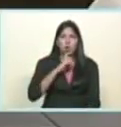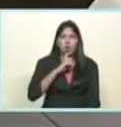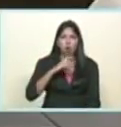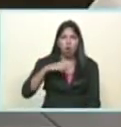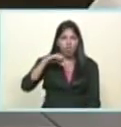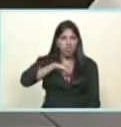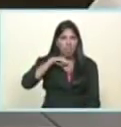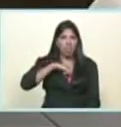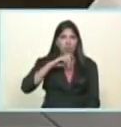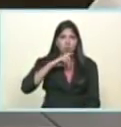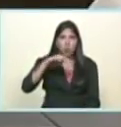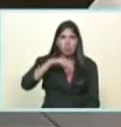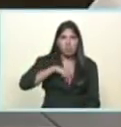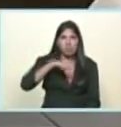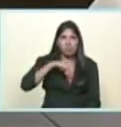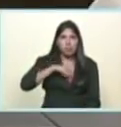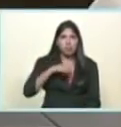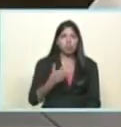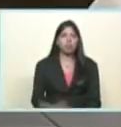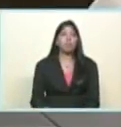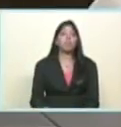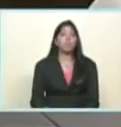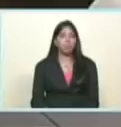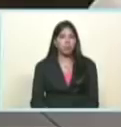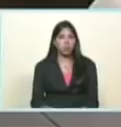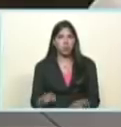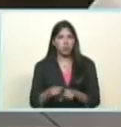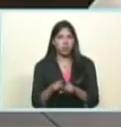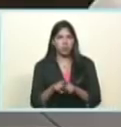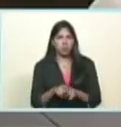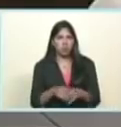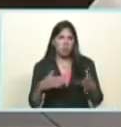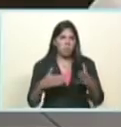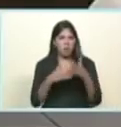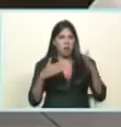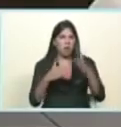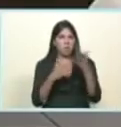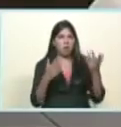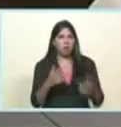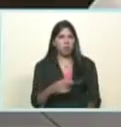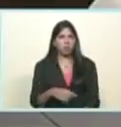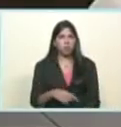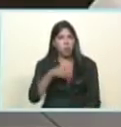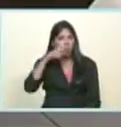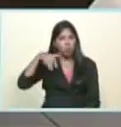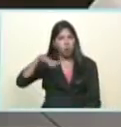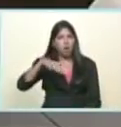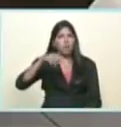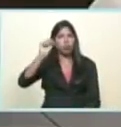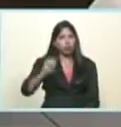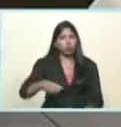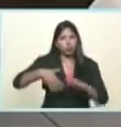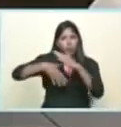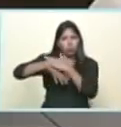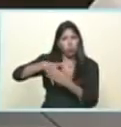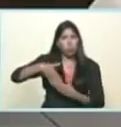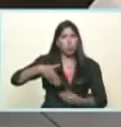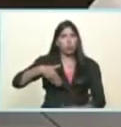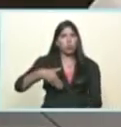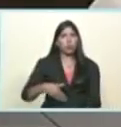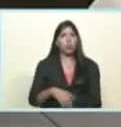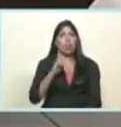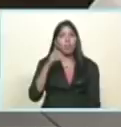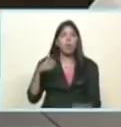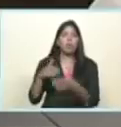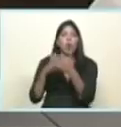y el desprecio de la supremacía racial imperial contra los pueblos de Sudamérica, contra el pueblo cubano, contra